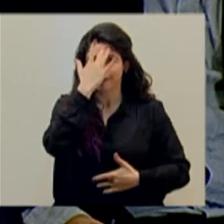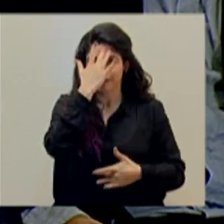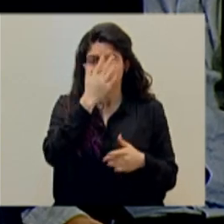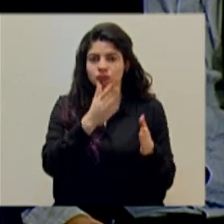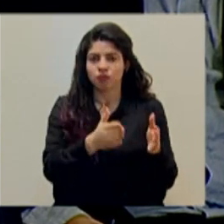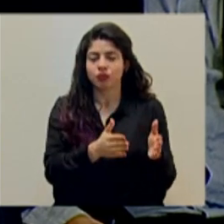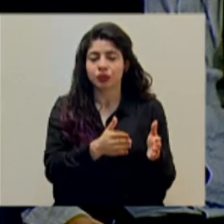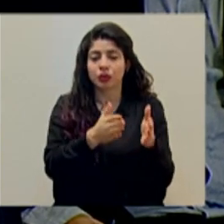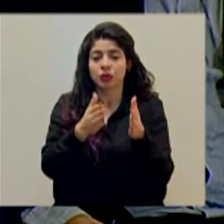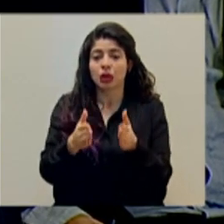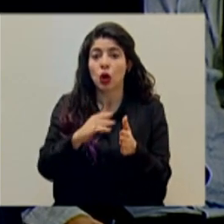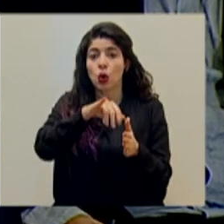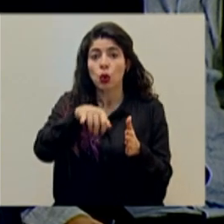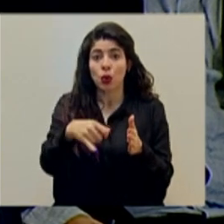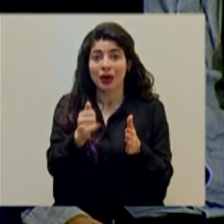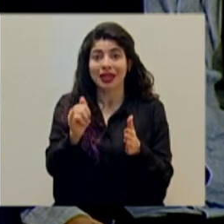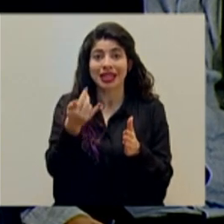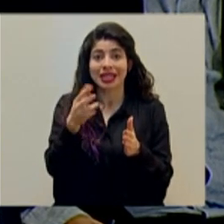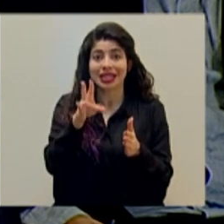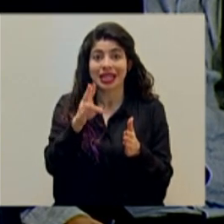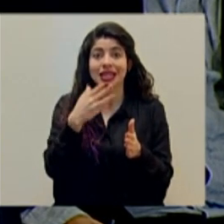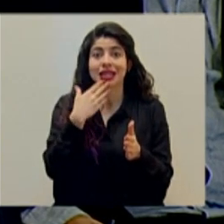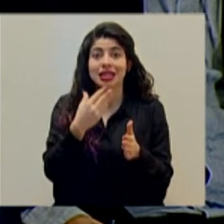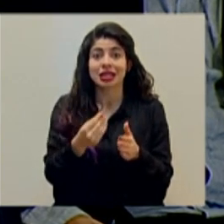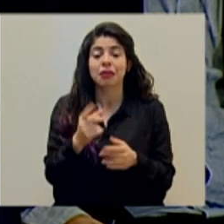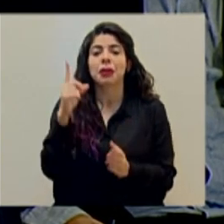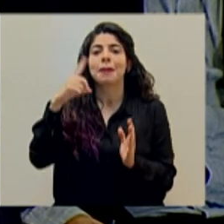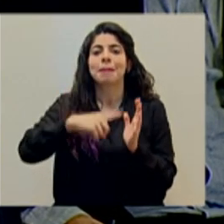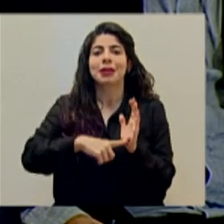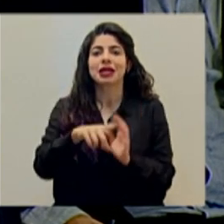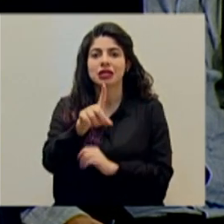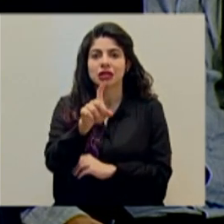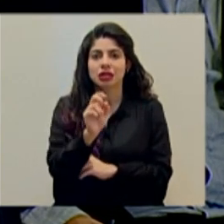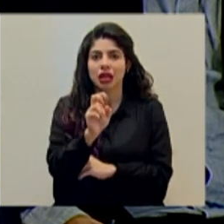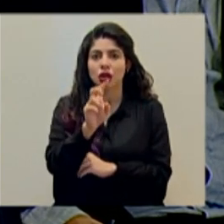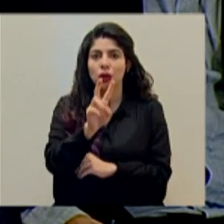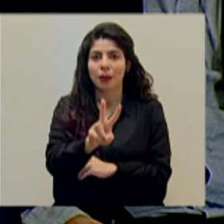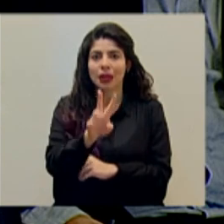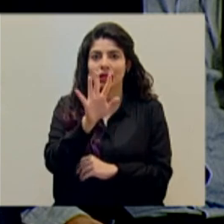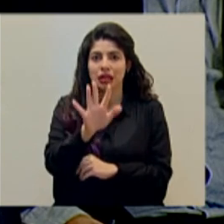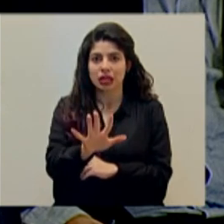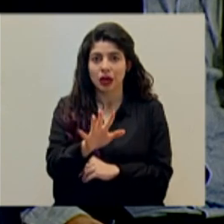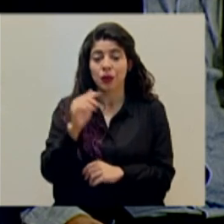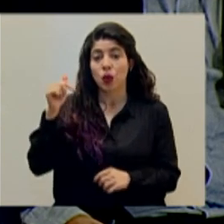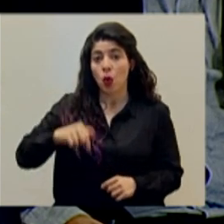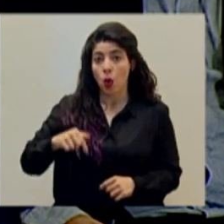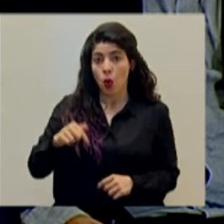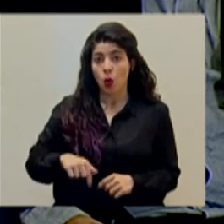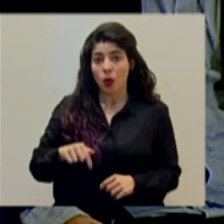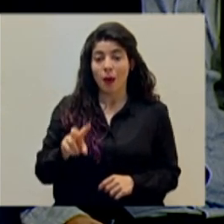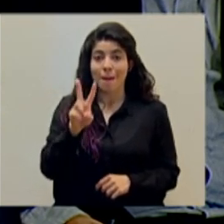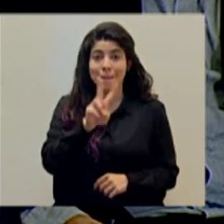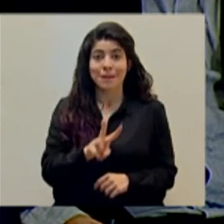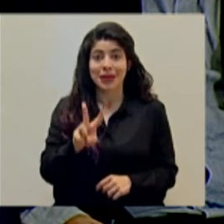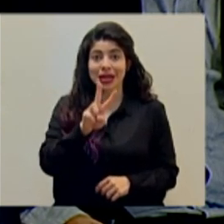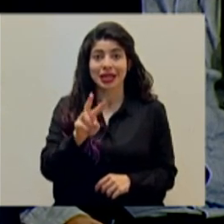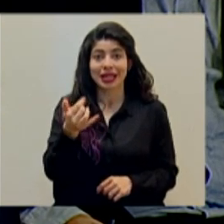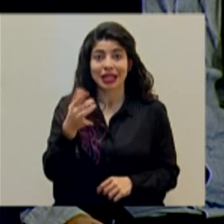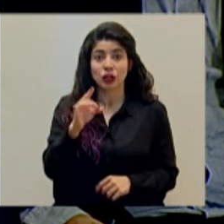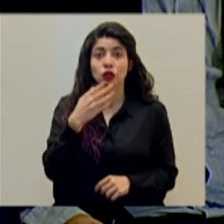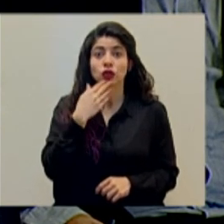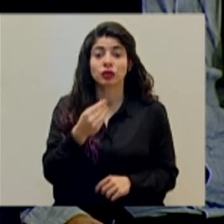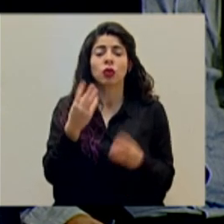El jueves 17 de diciembre fueron 1,125 y hoy, viernes 18,